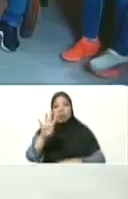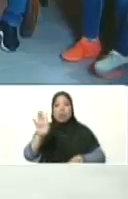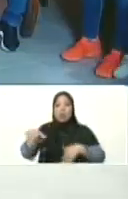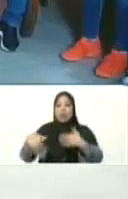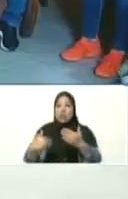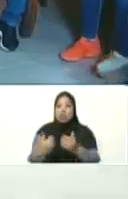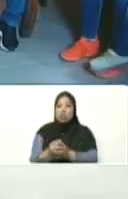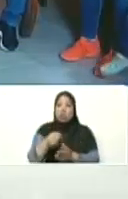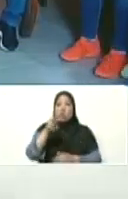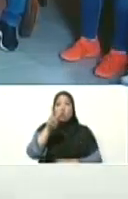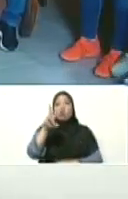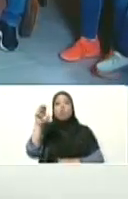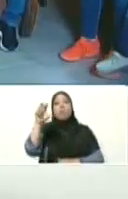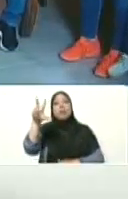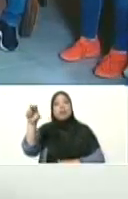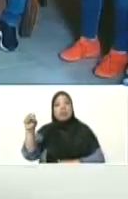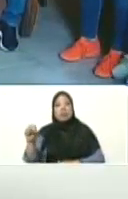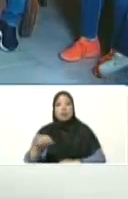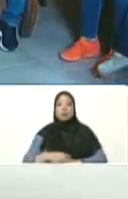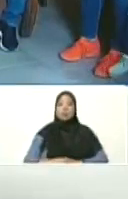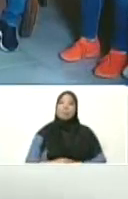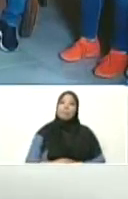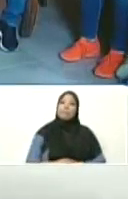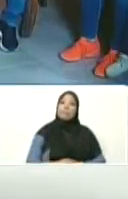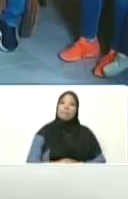4 y más allá